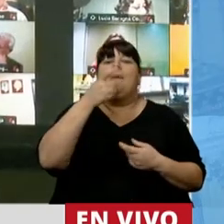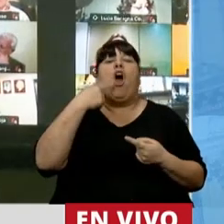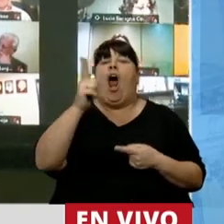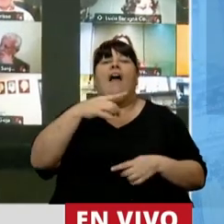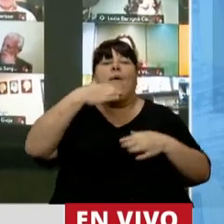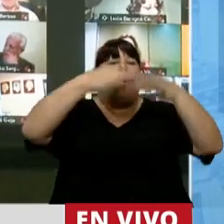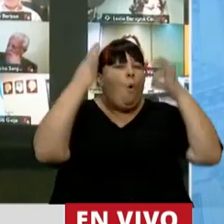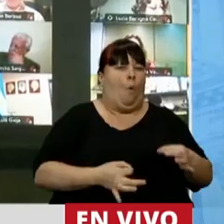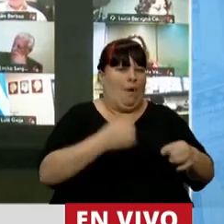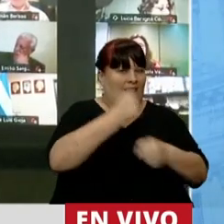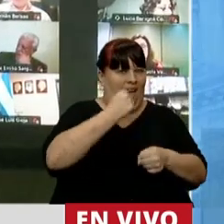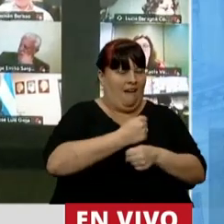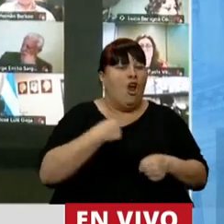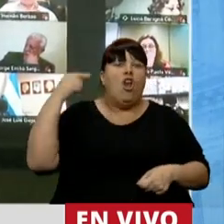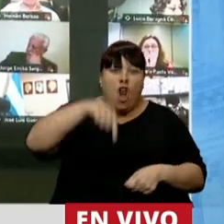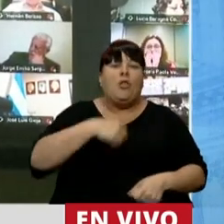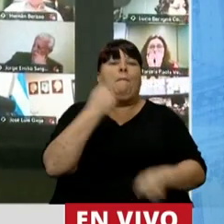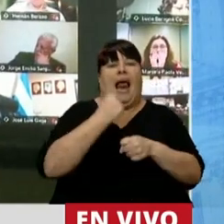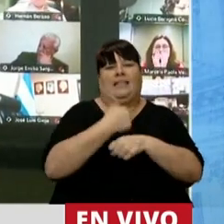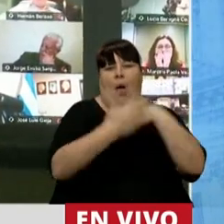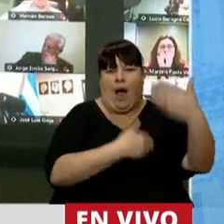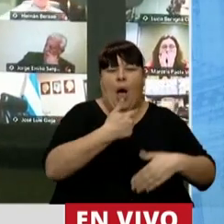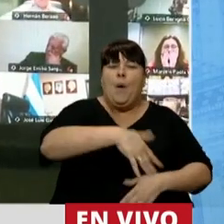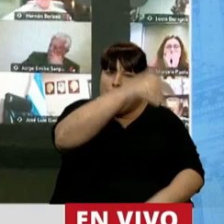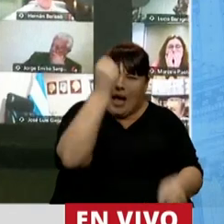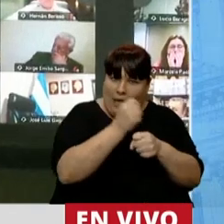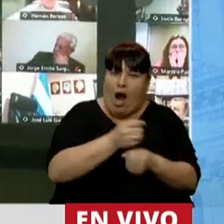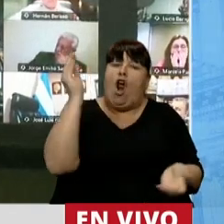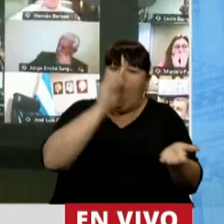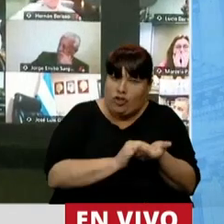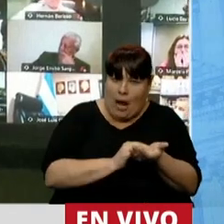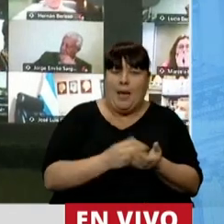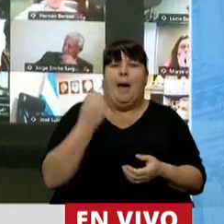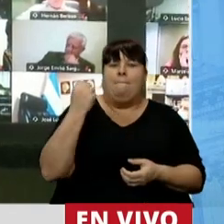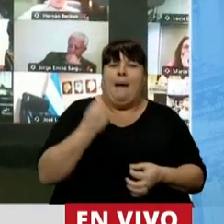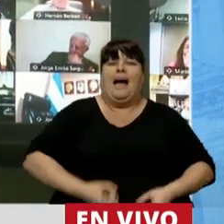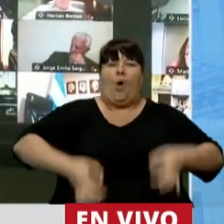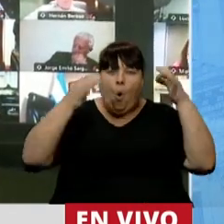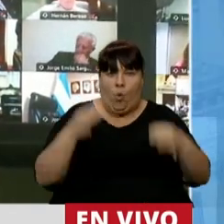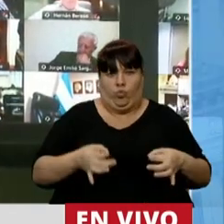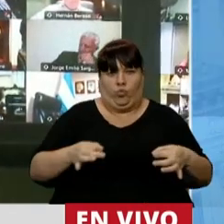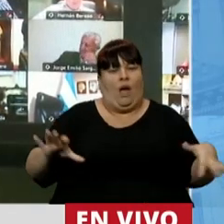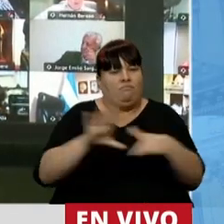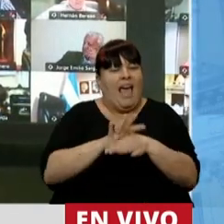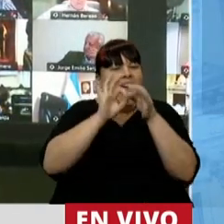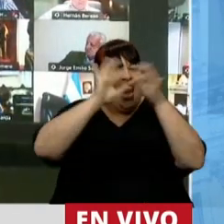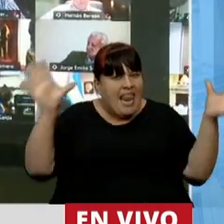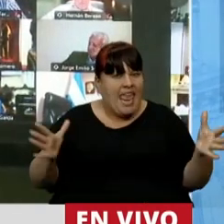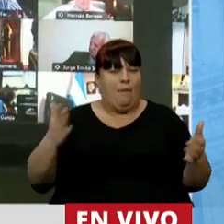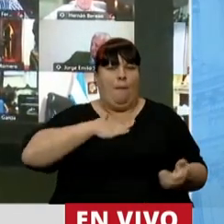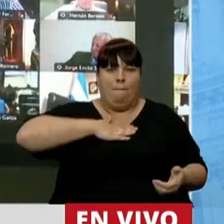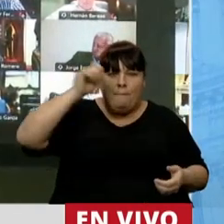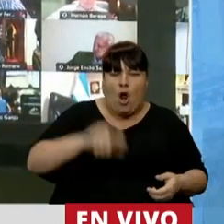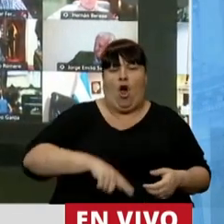decir es hacer y vinimos para hacer y vamos a hacer nuevamente una patria justa, una patria libre, una patria